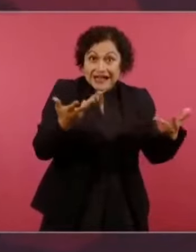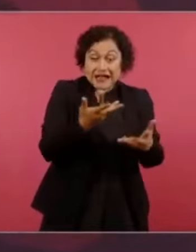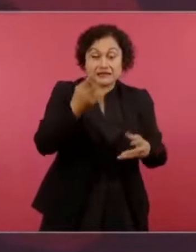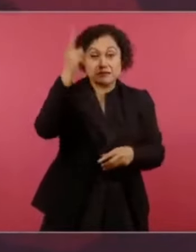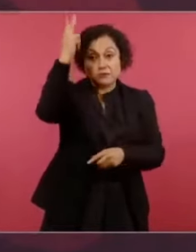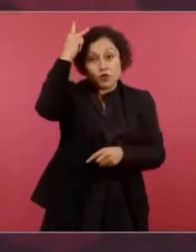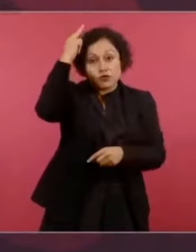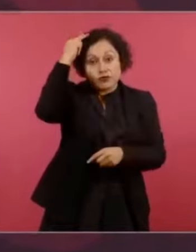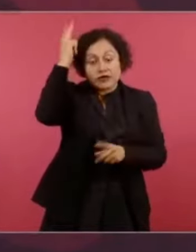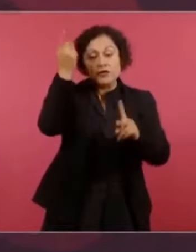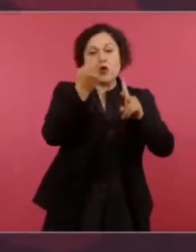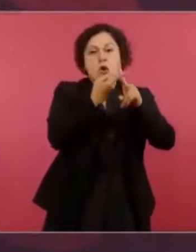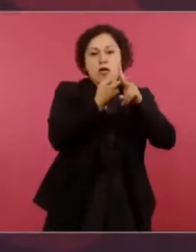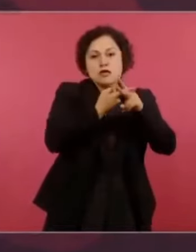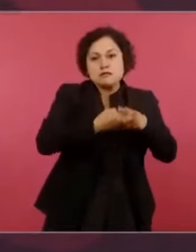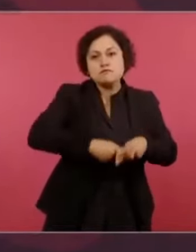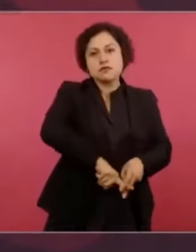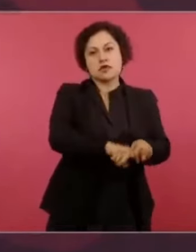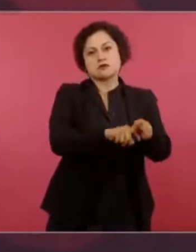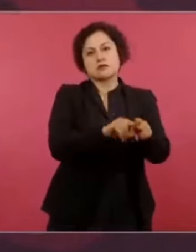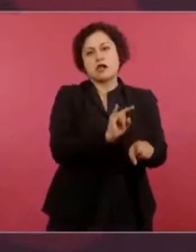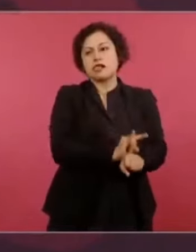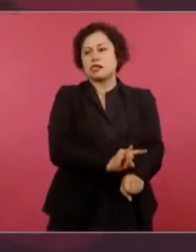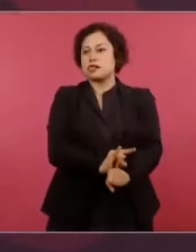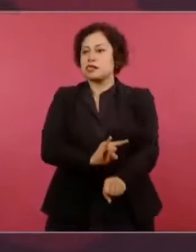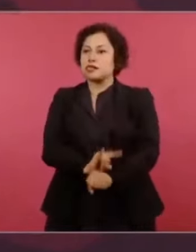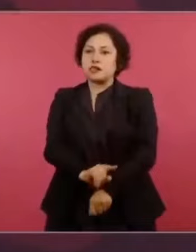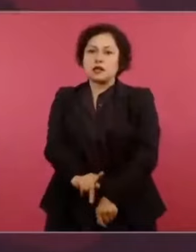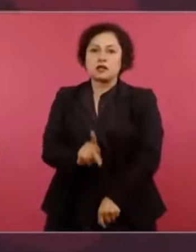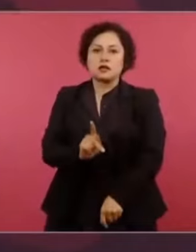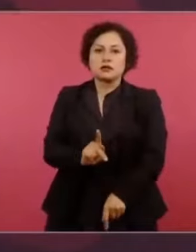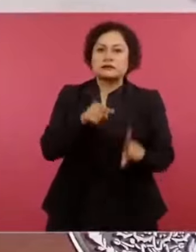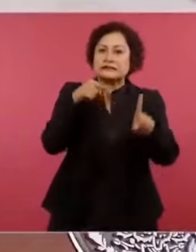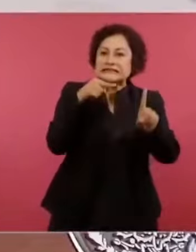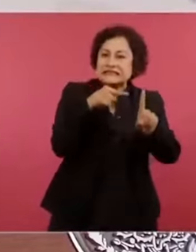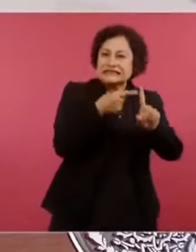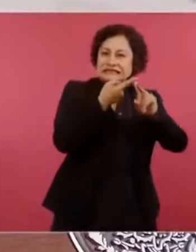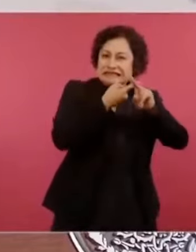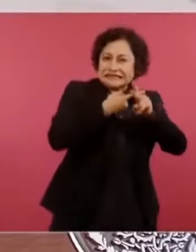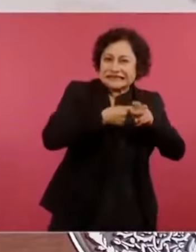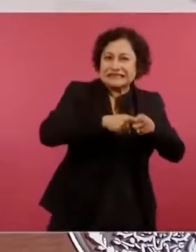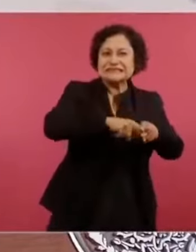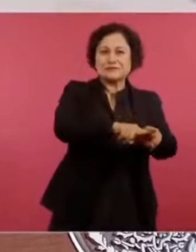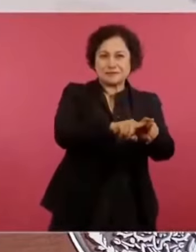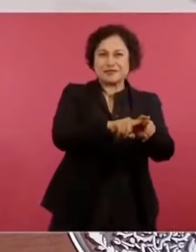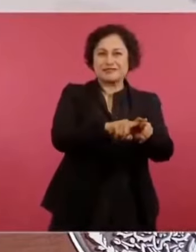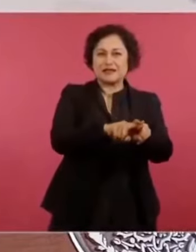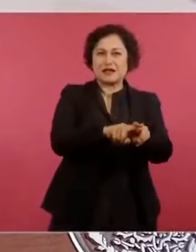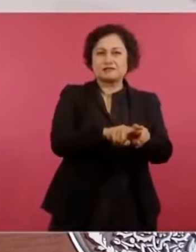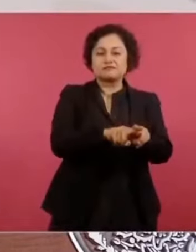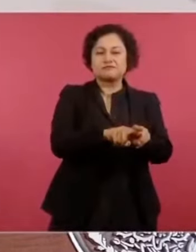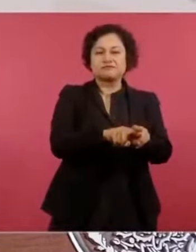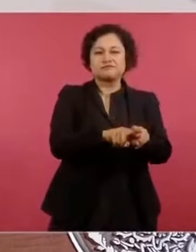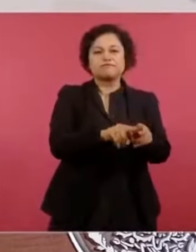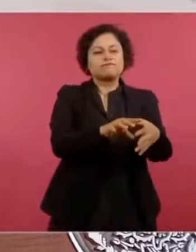que es el creador del destape, de toda la simulación